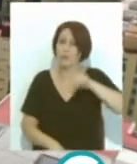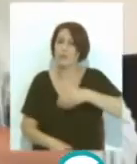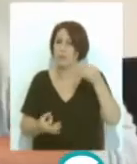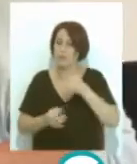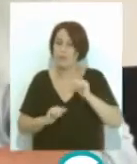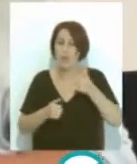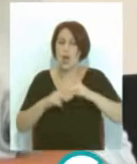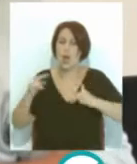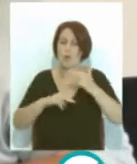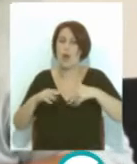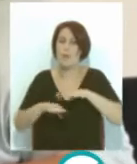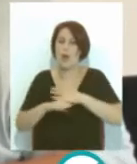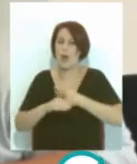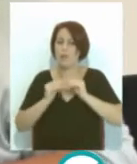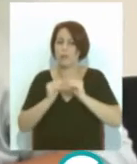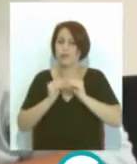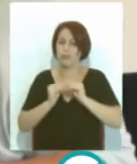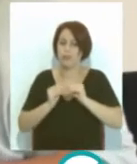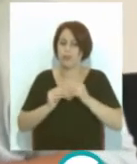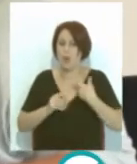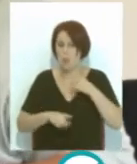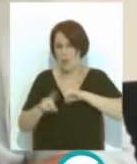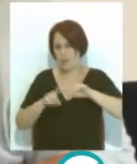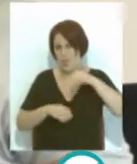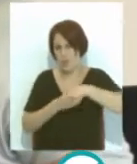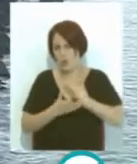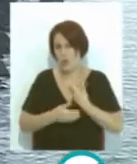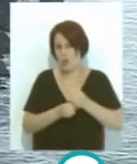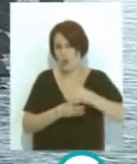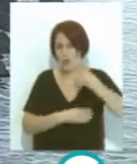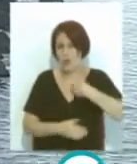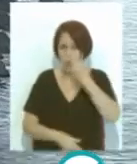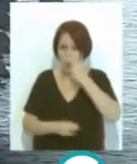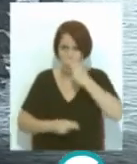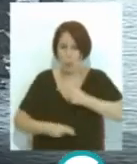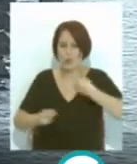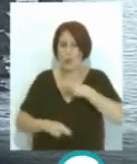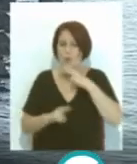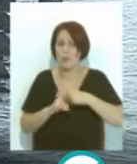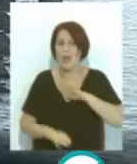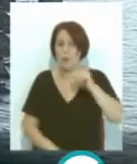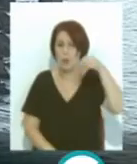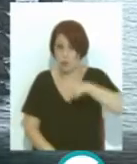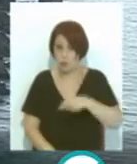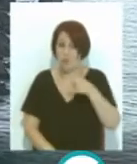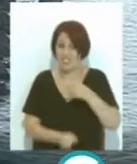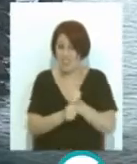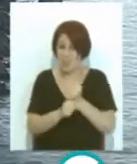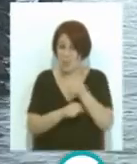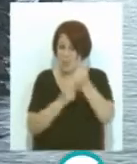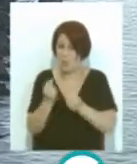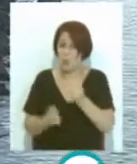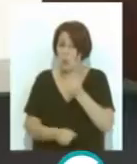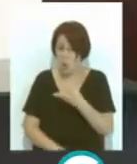el inicio de las obras para la reparación de distintas patologías en el edificio del colegio público Campo del Sur unos trabajos que contarán con un